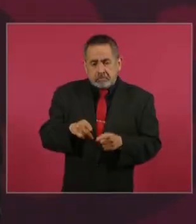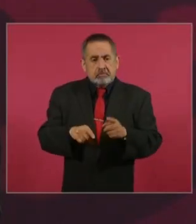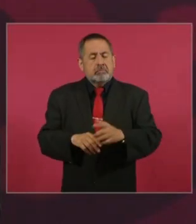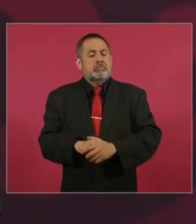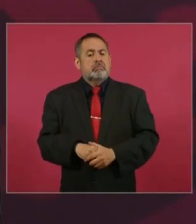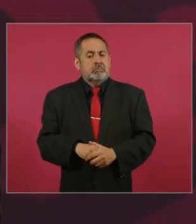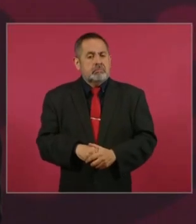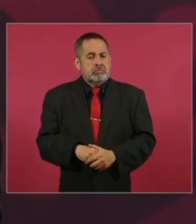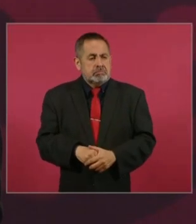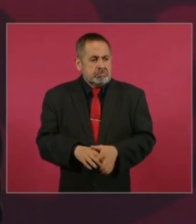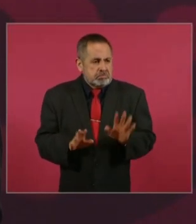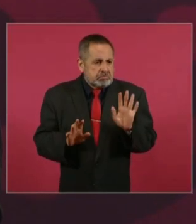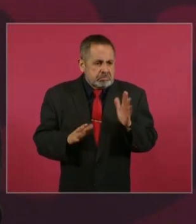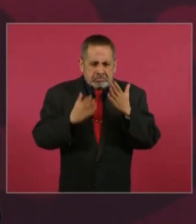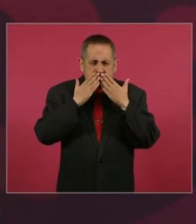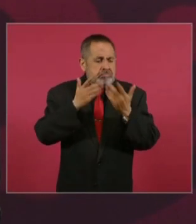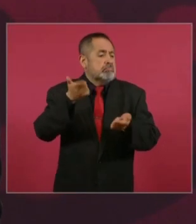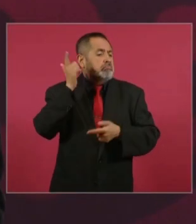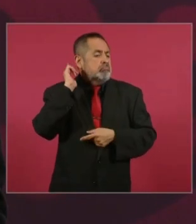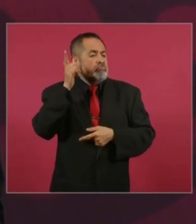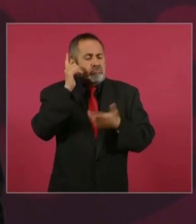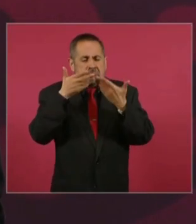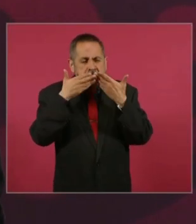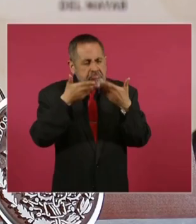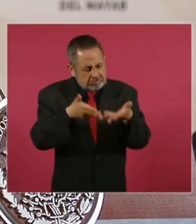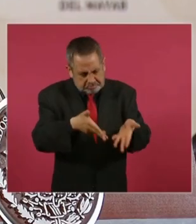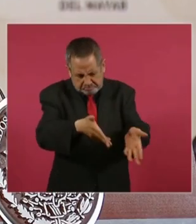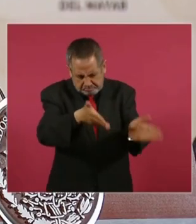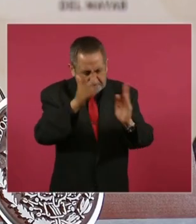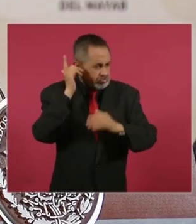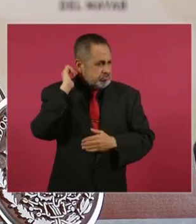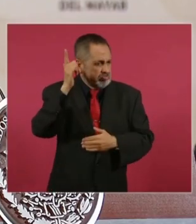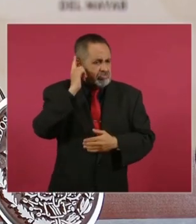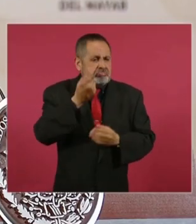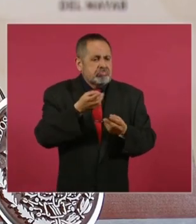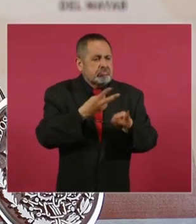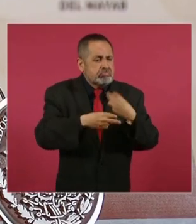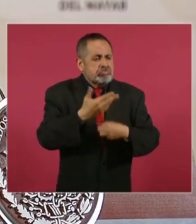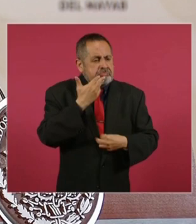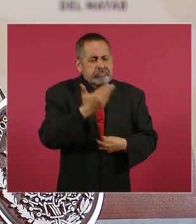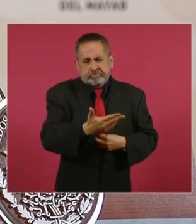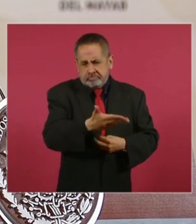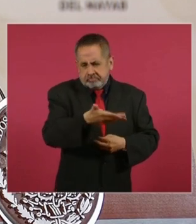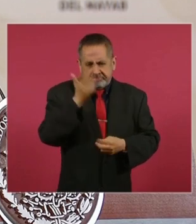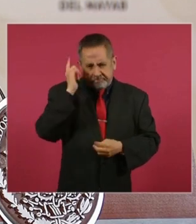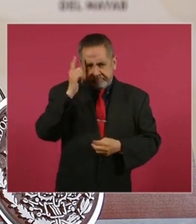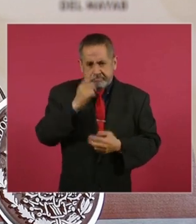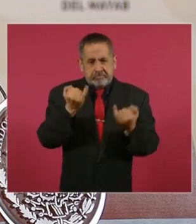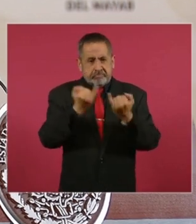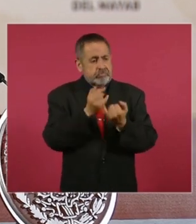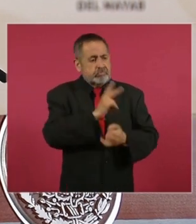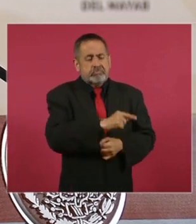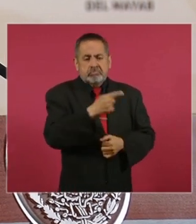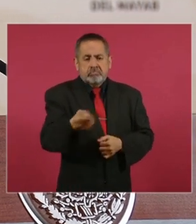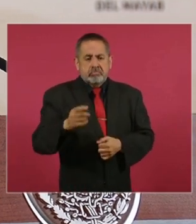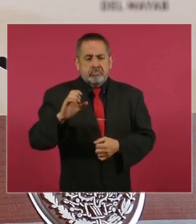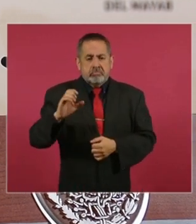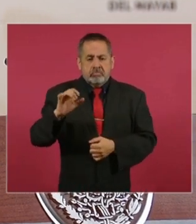Pues no hay ningún problema que le vaya muy bien, eso es lo que les deseo. Como a Ciro